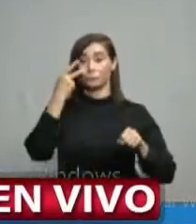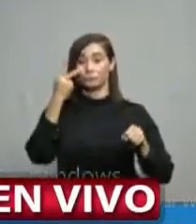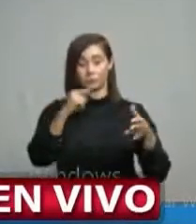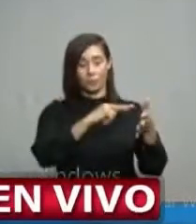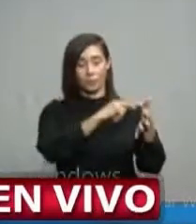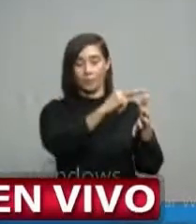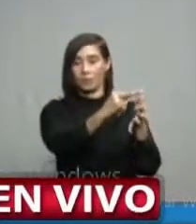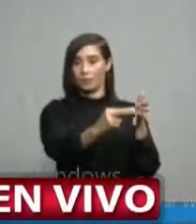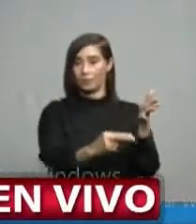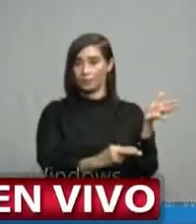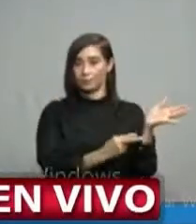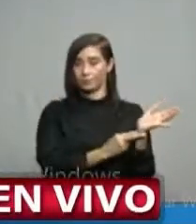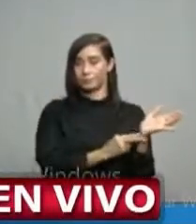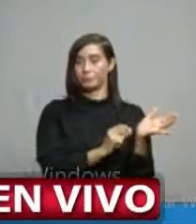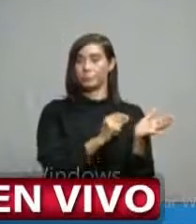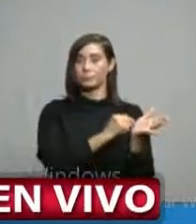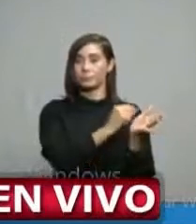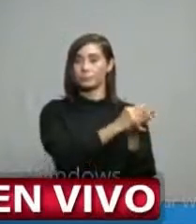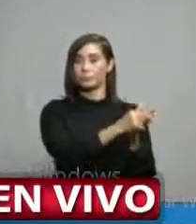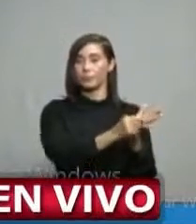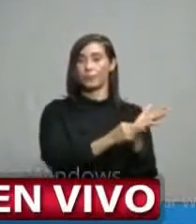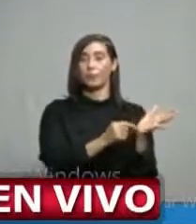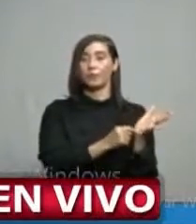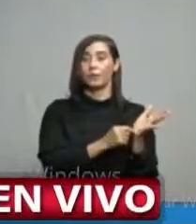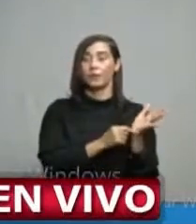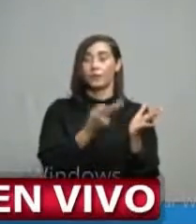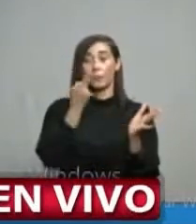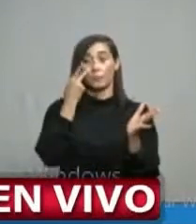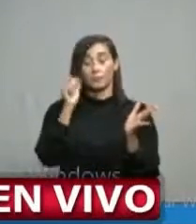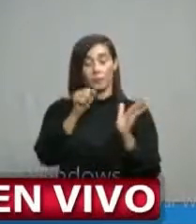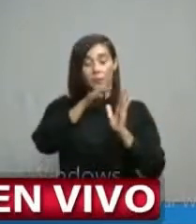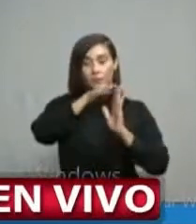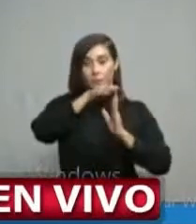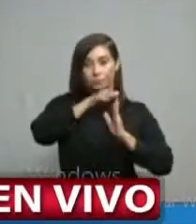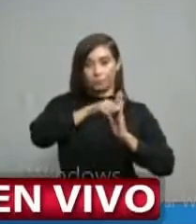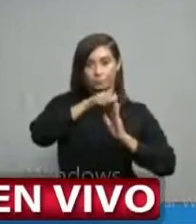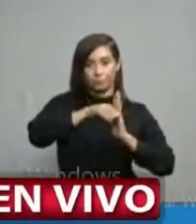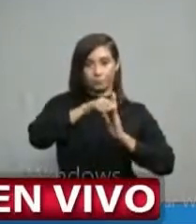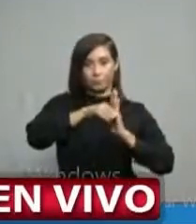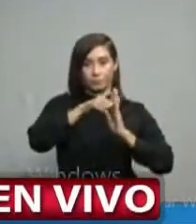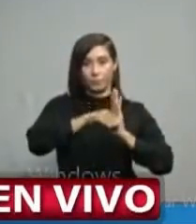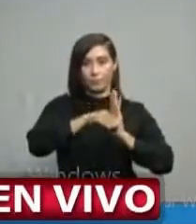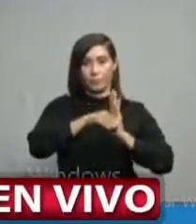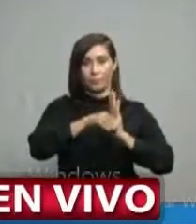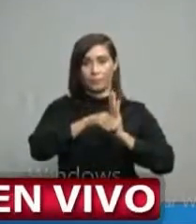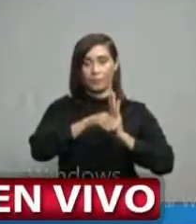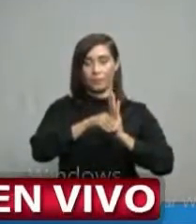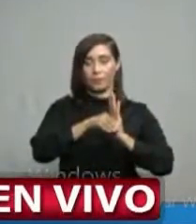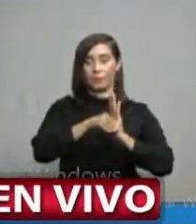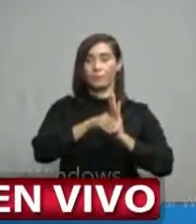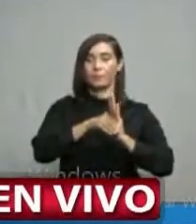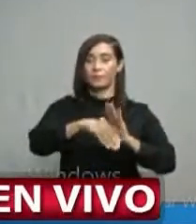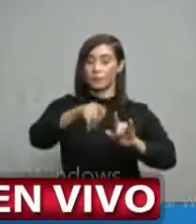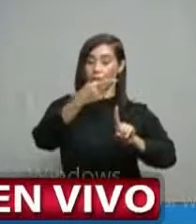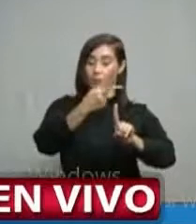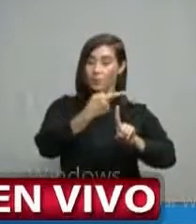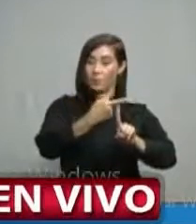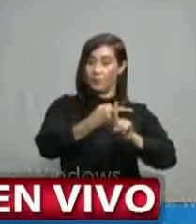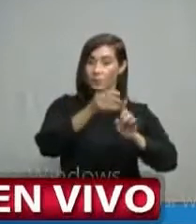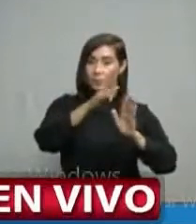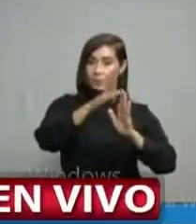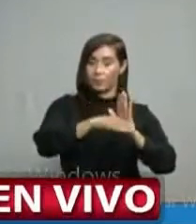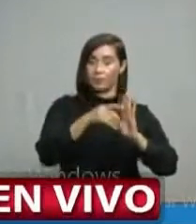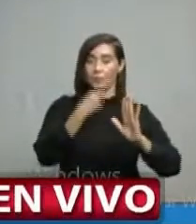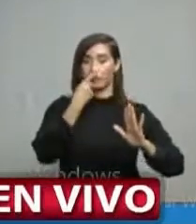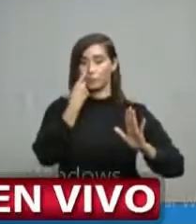la gráfica descendente de la tendencia de positividad